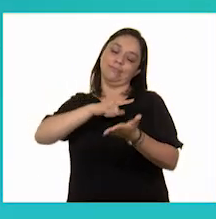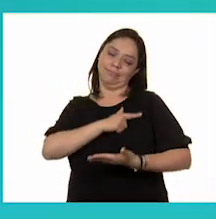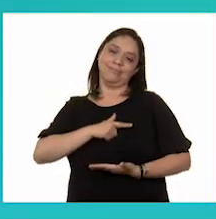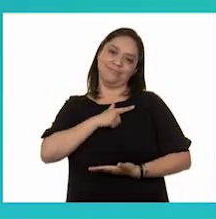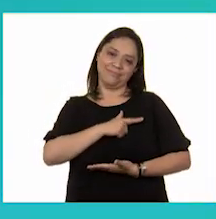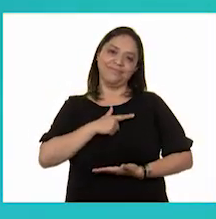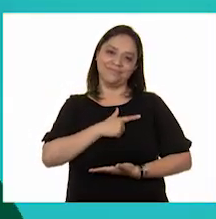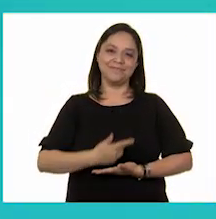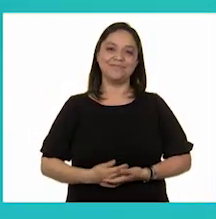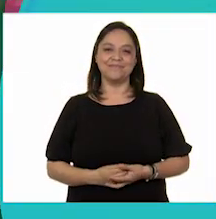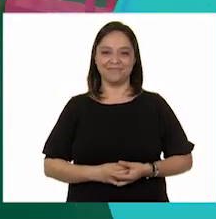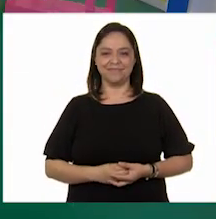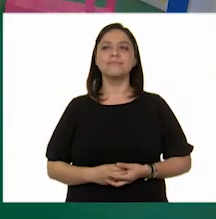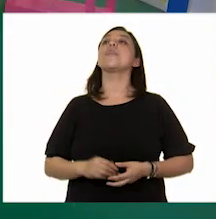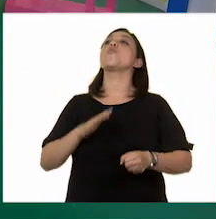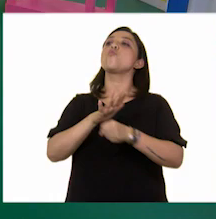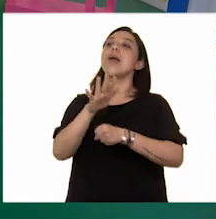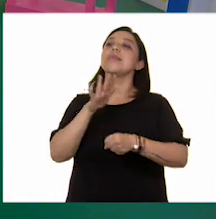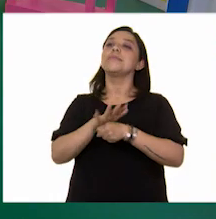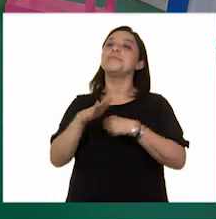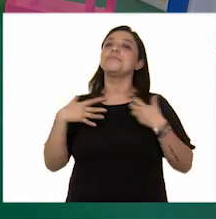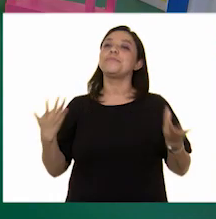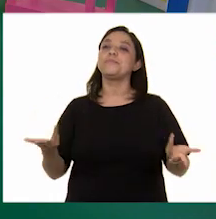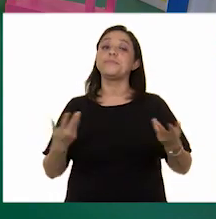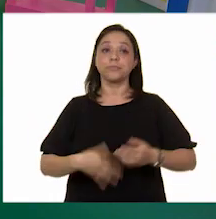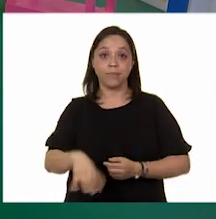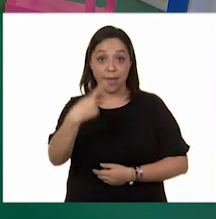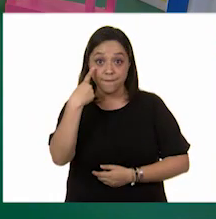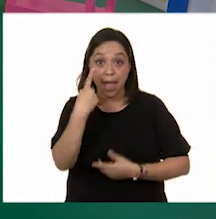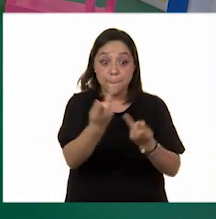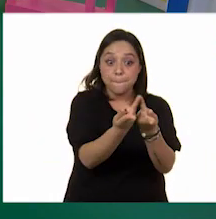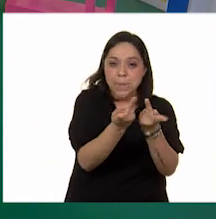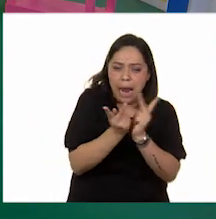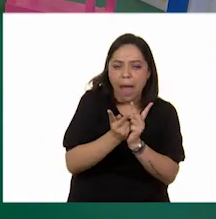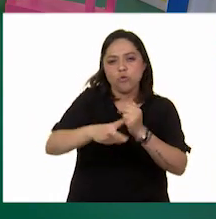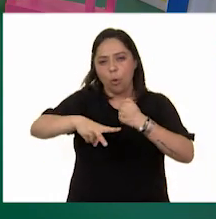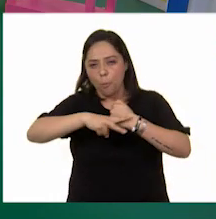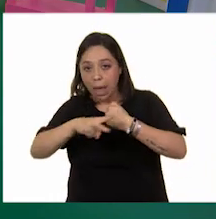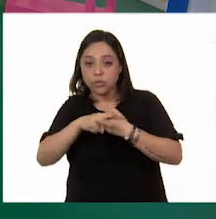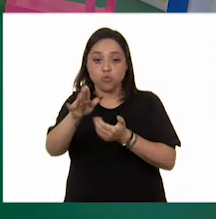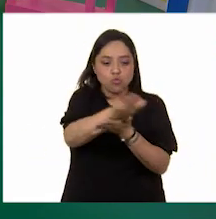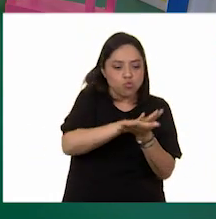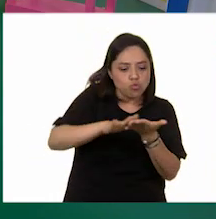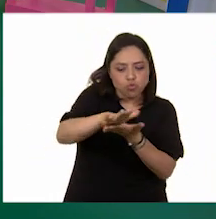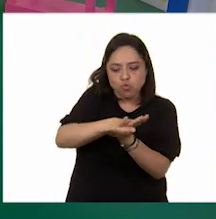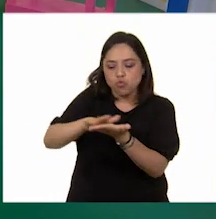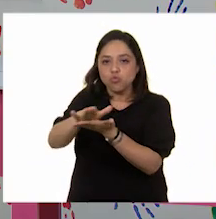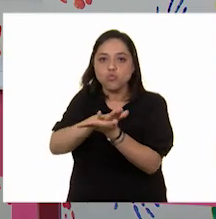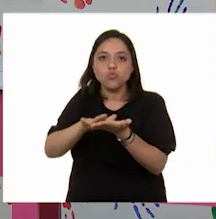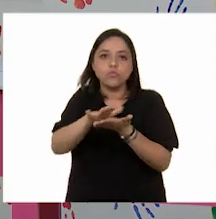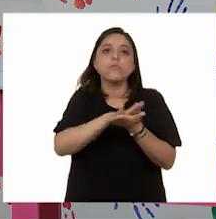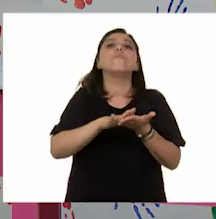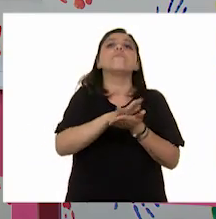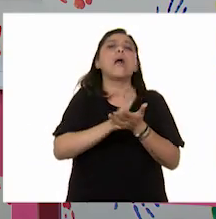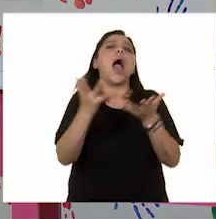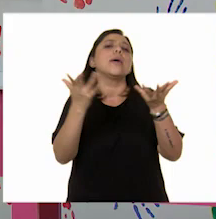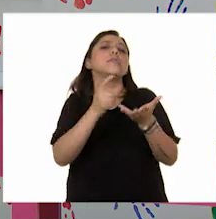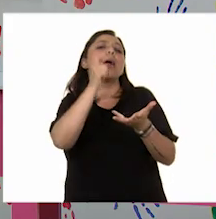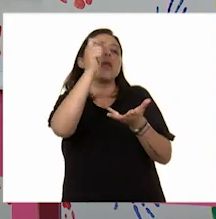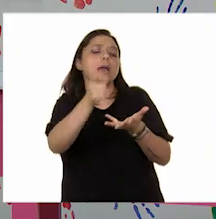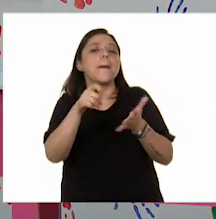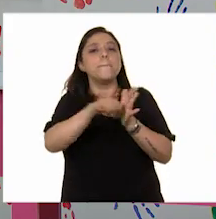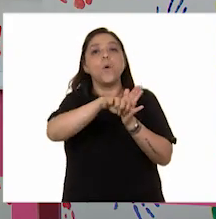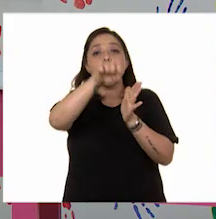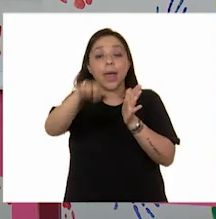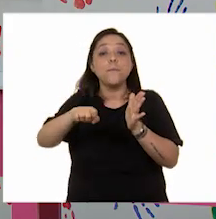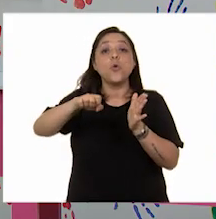Muy bien. ¿Con qué seguimos, maestra Nelly? Ah, pues, cuando lavamos los trastes hay varias cosas que podemos hacer para ayudar al ambiente. Además de